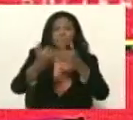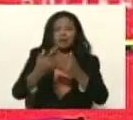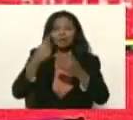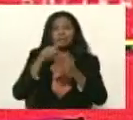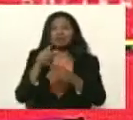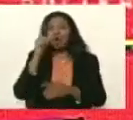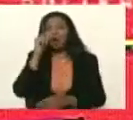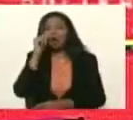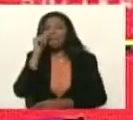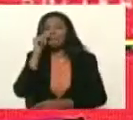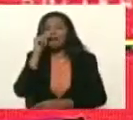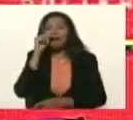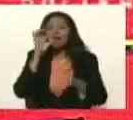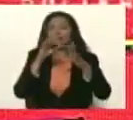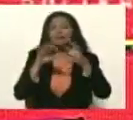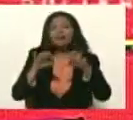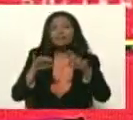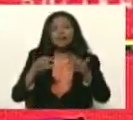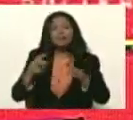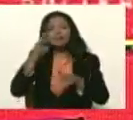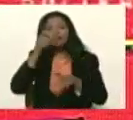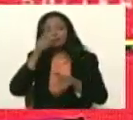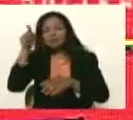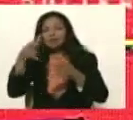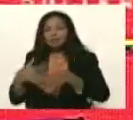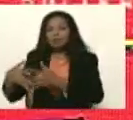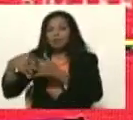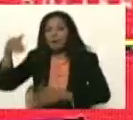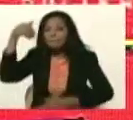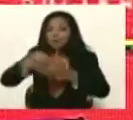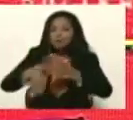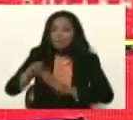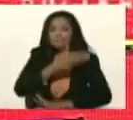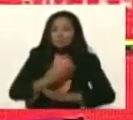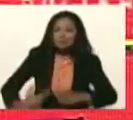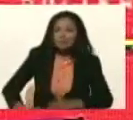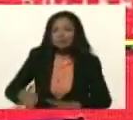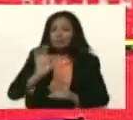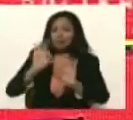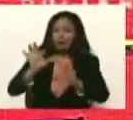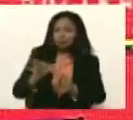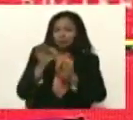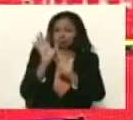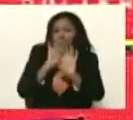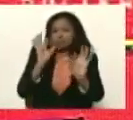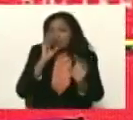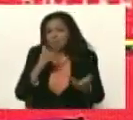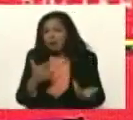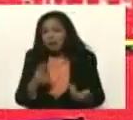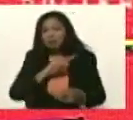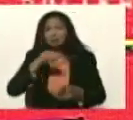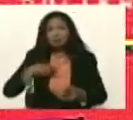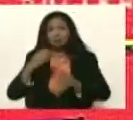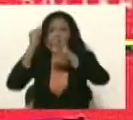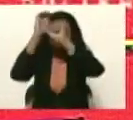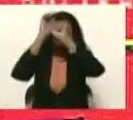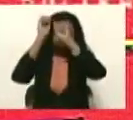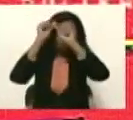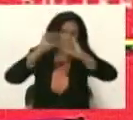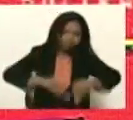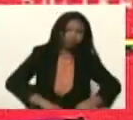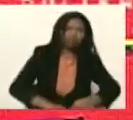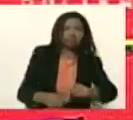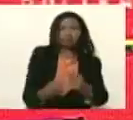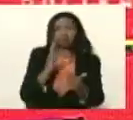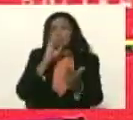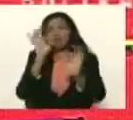Mike Pompeo, de imponerle al país, un presidente, que nadie eligió, y lo hemos, derrotado, está en la